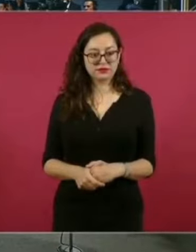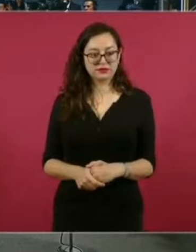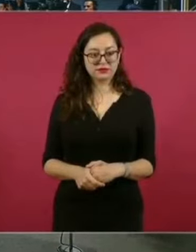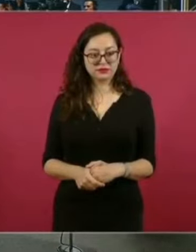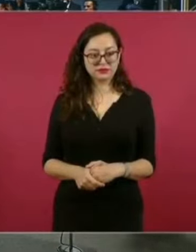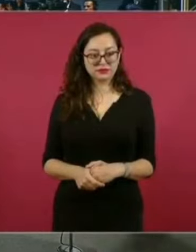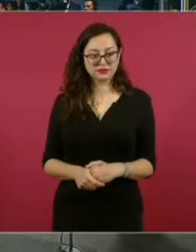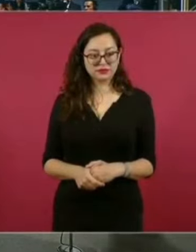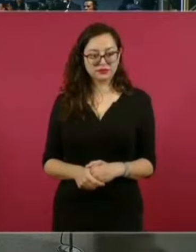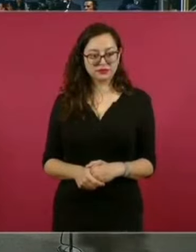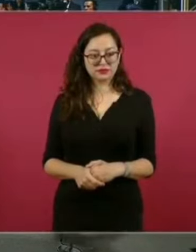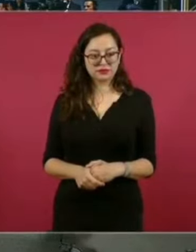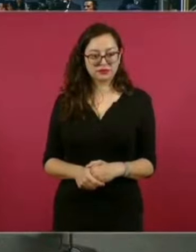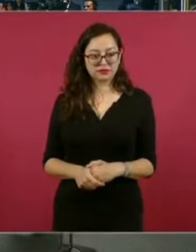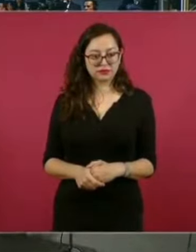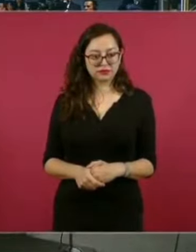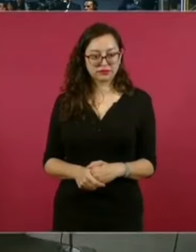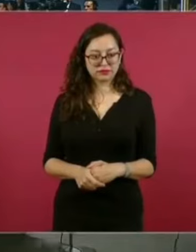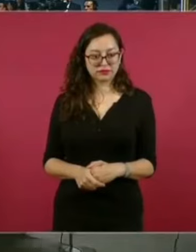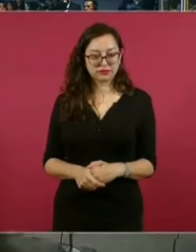¿Qué cae un pato. Se